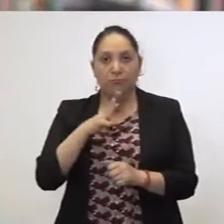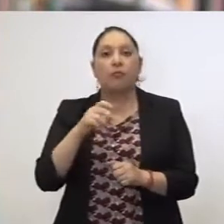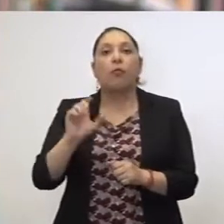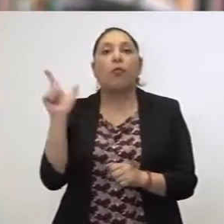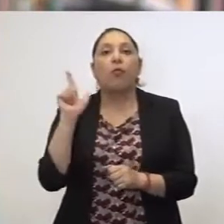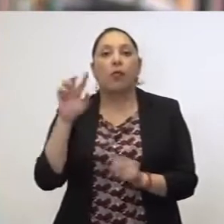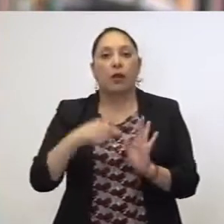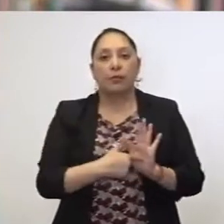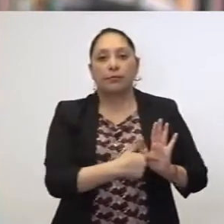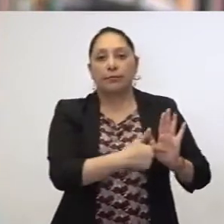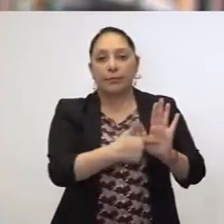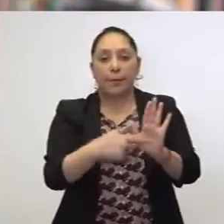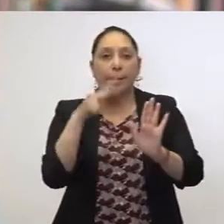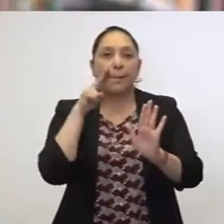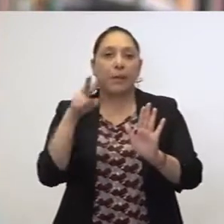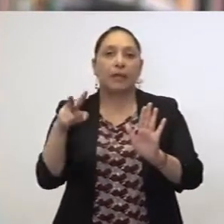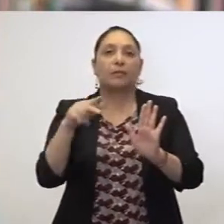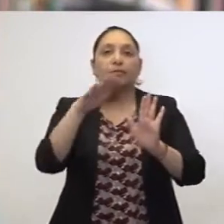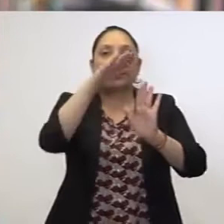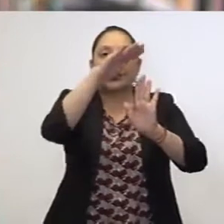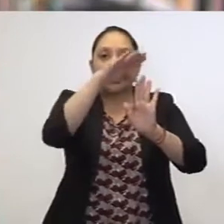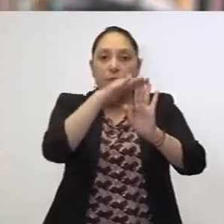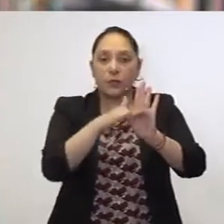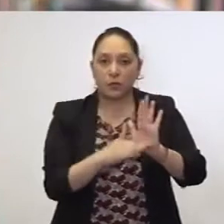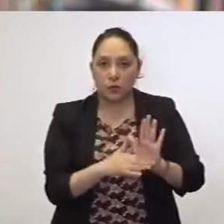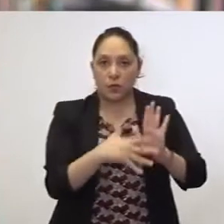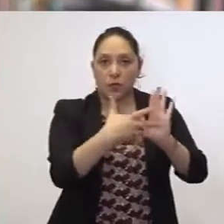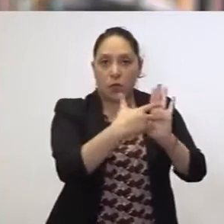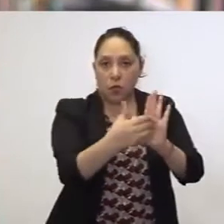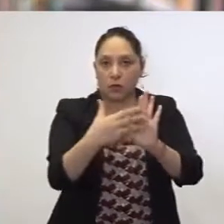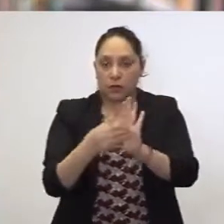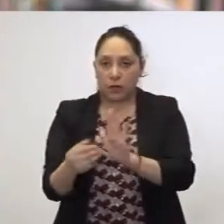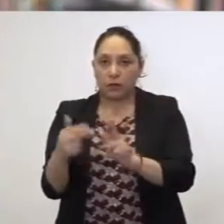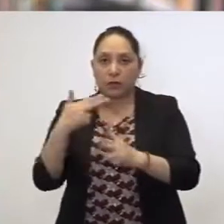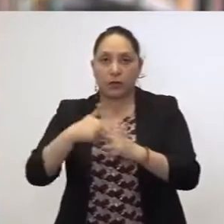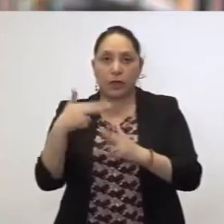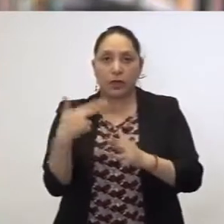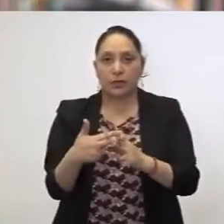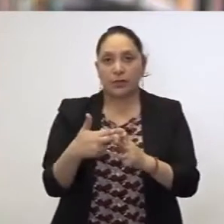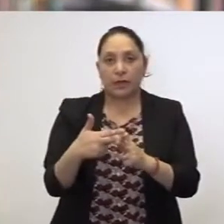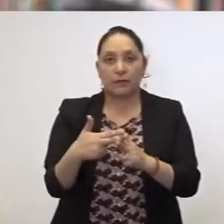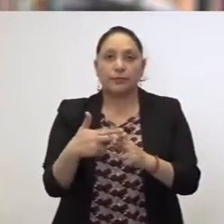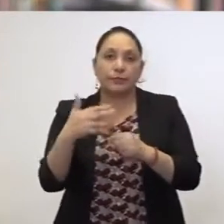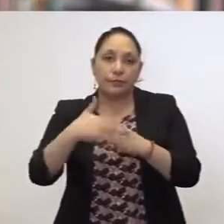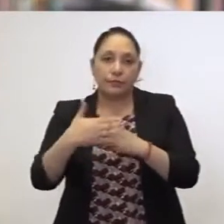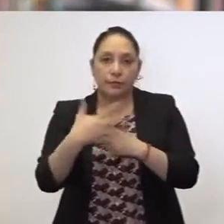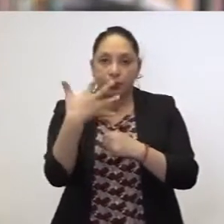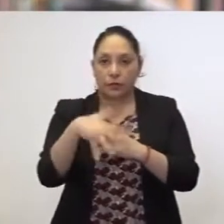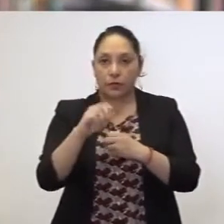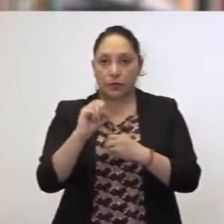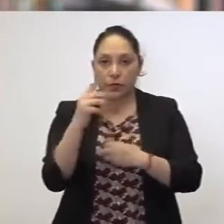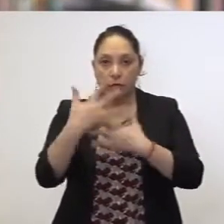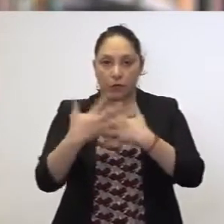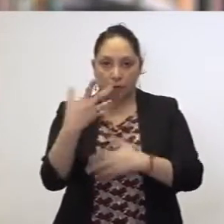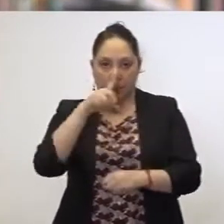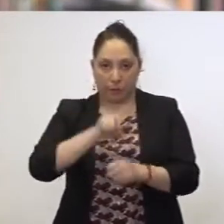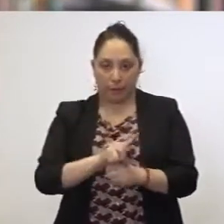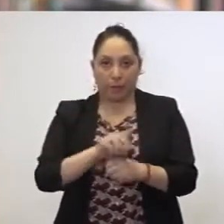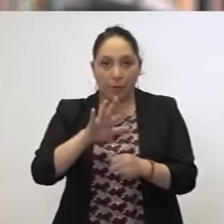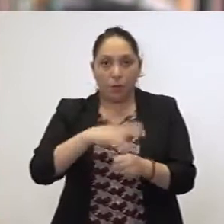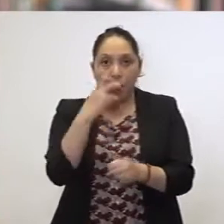reflejadas en una disminución en el número de contagios hasta dentro de 10 o 15 días.